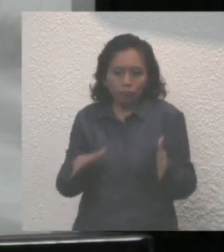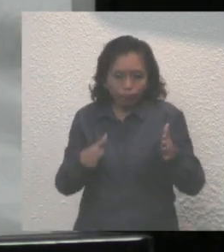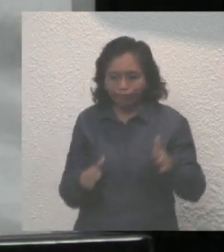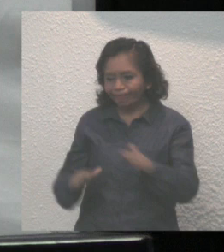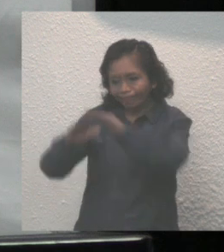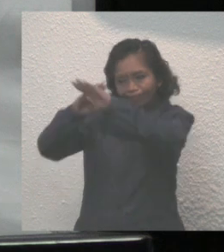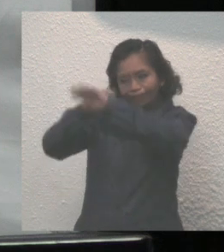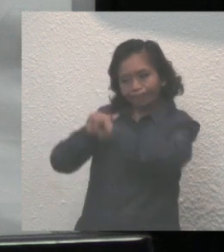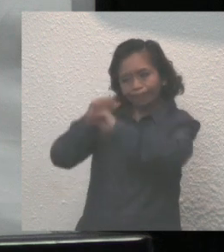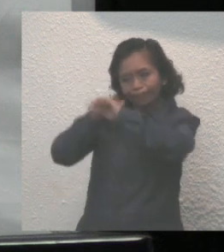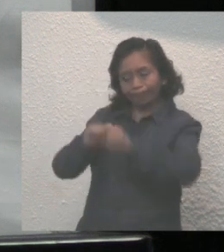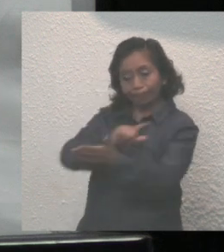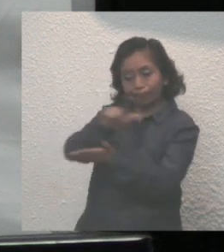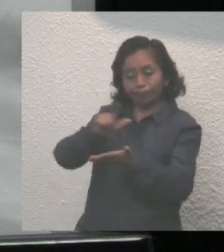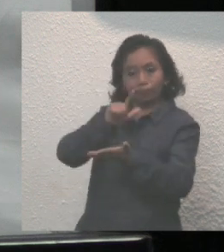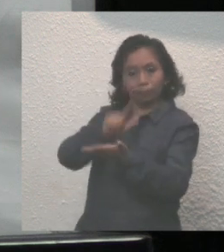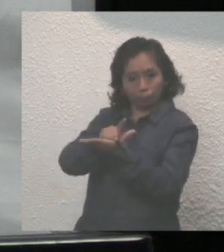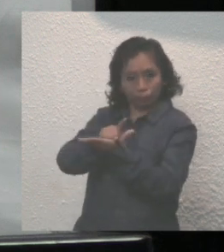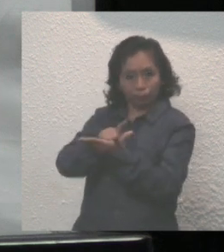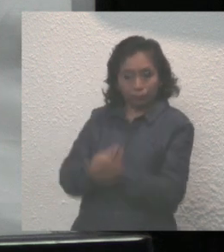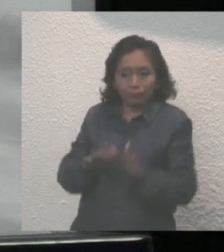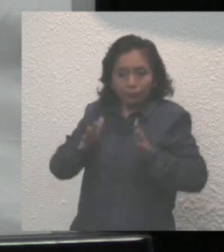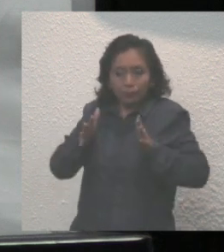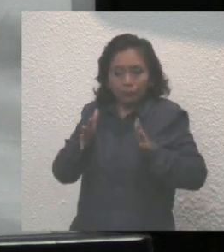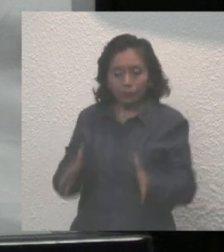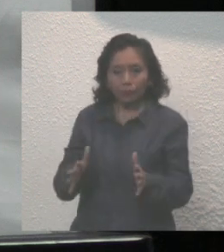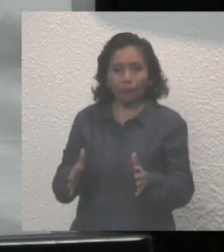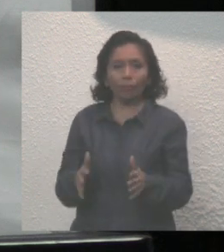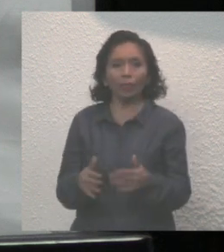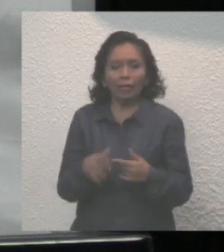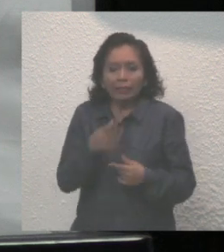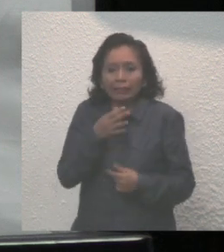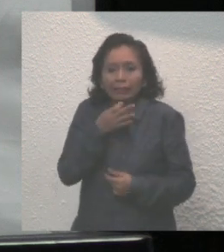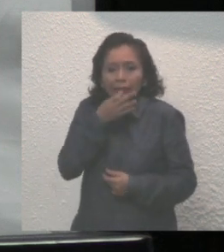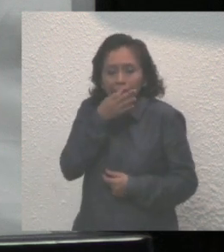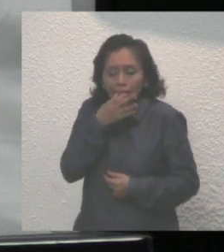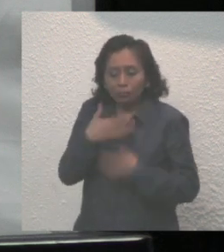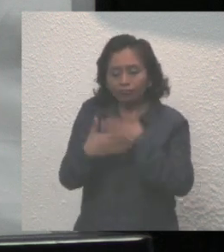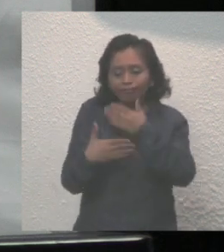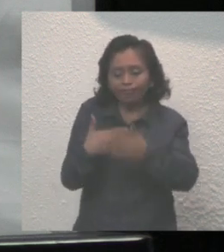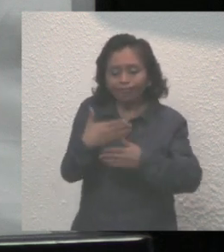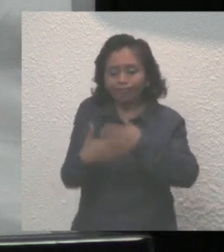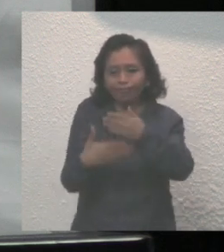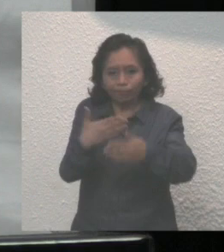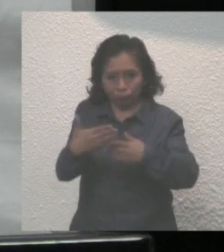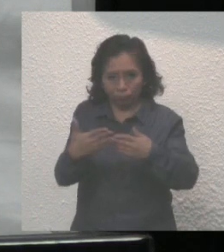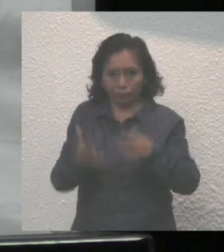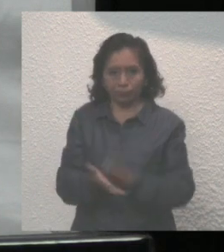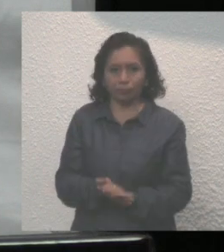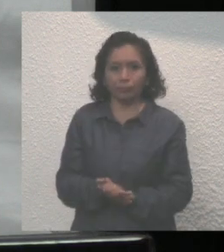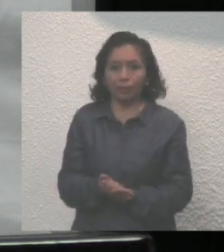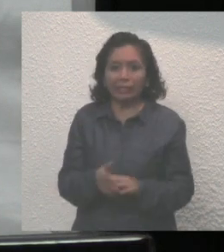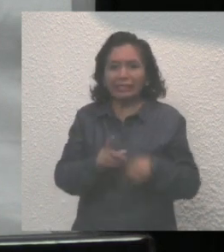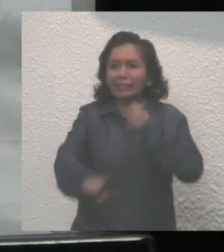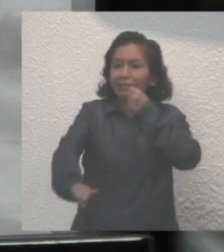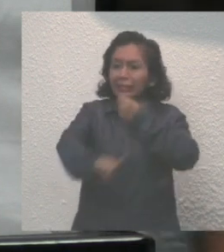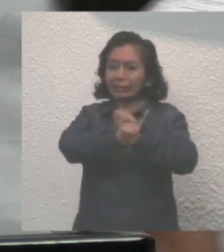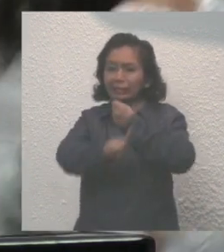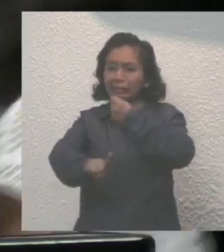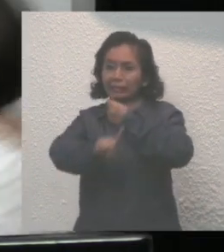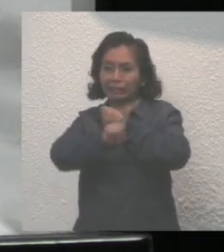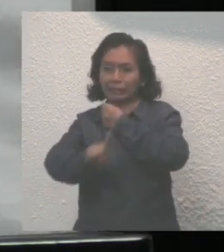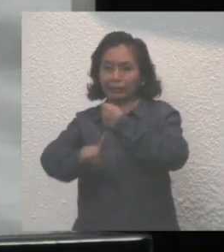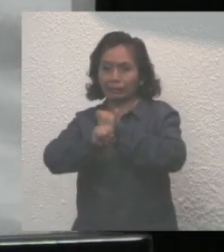y en breve ya estarán funcionando en el Estado lo que a pesar de todos los contratiempos debemos